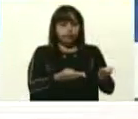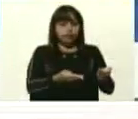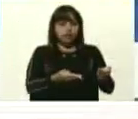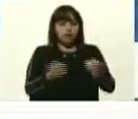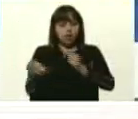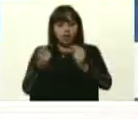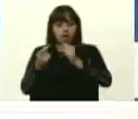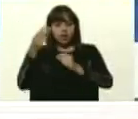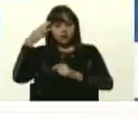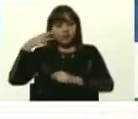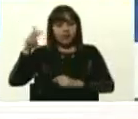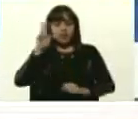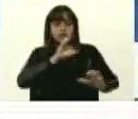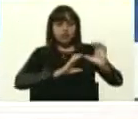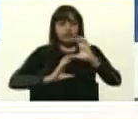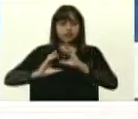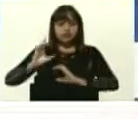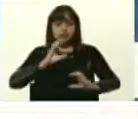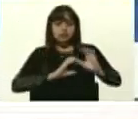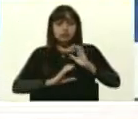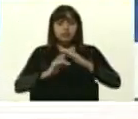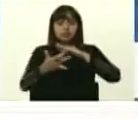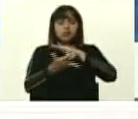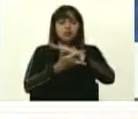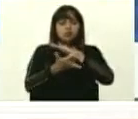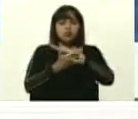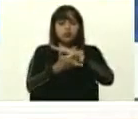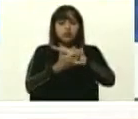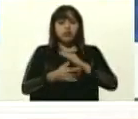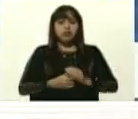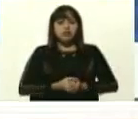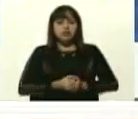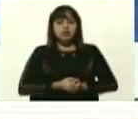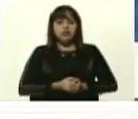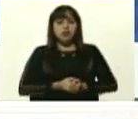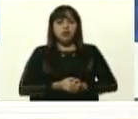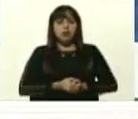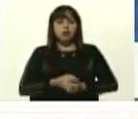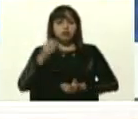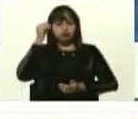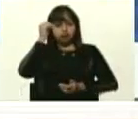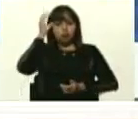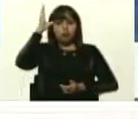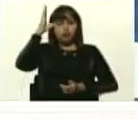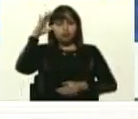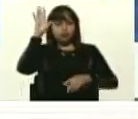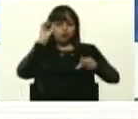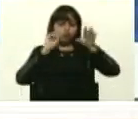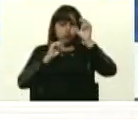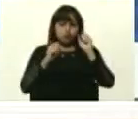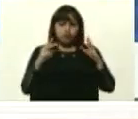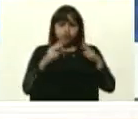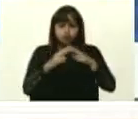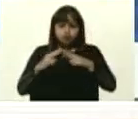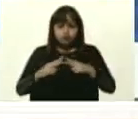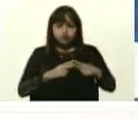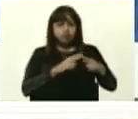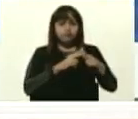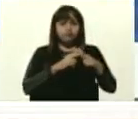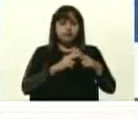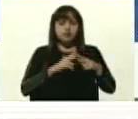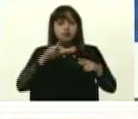a la ciencia, a la tecnología, al conocimiento. Y les puedo decir